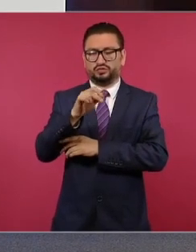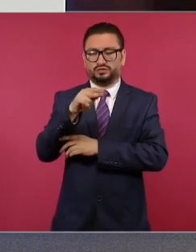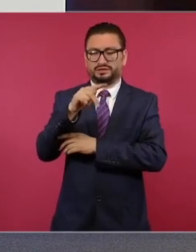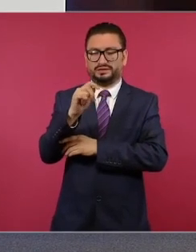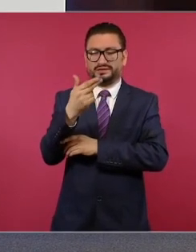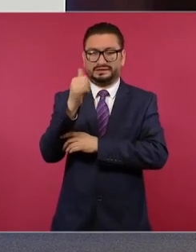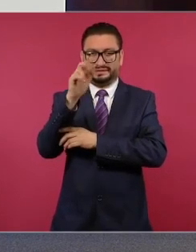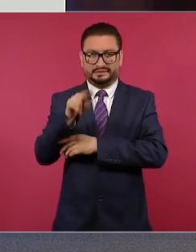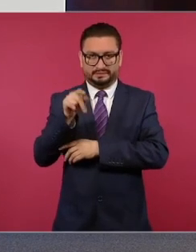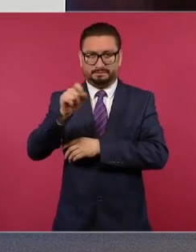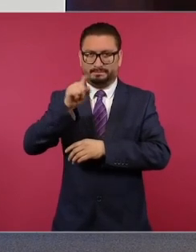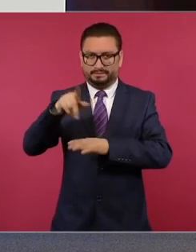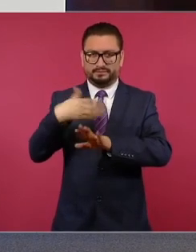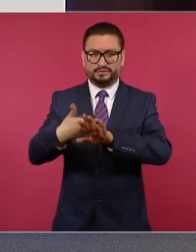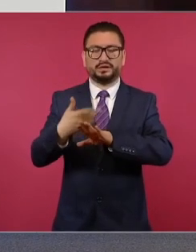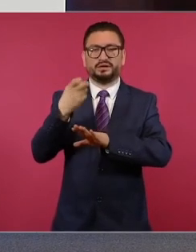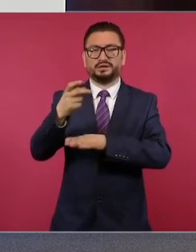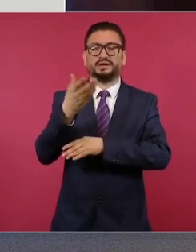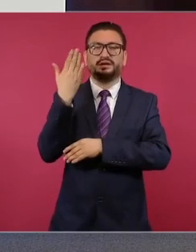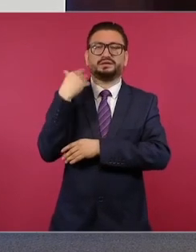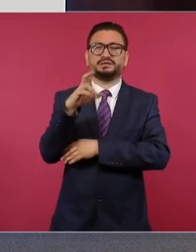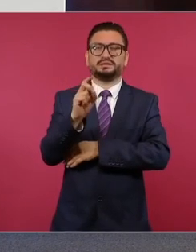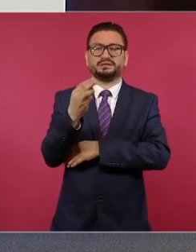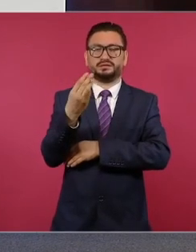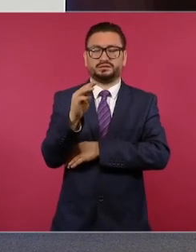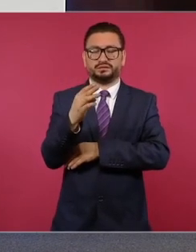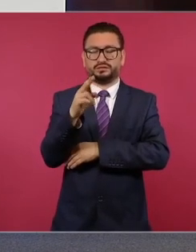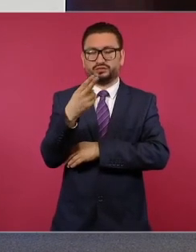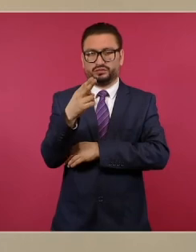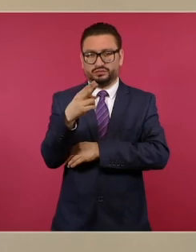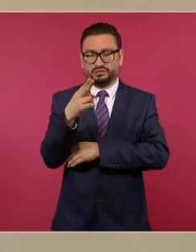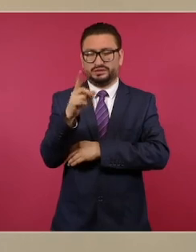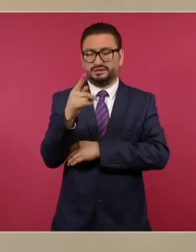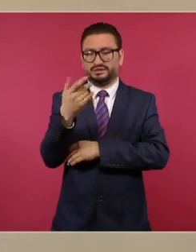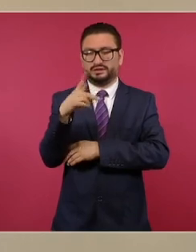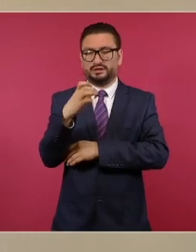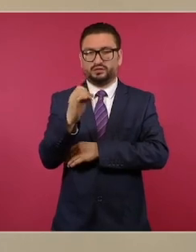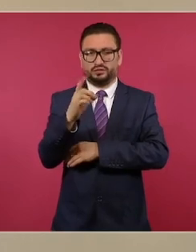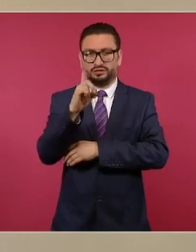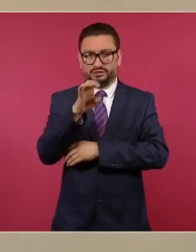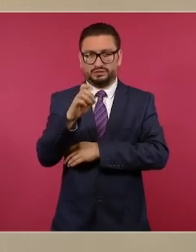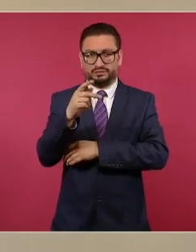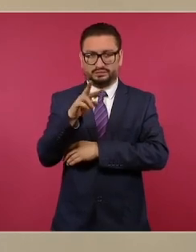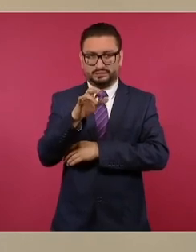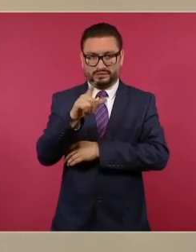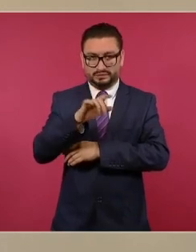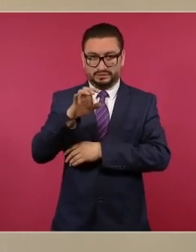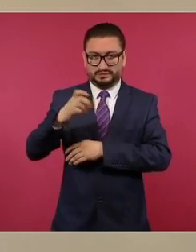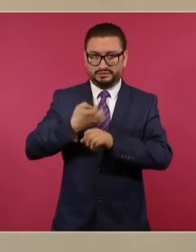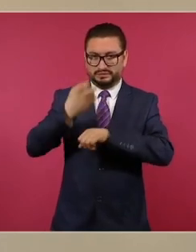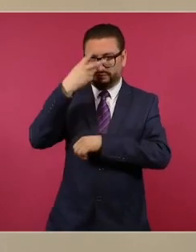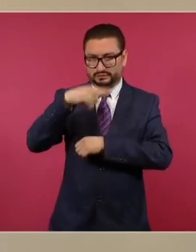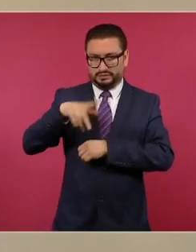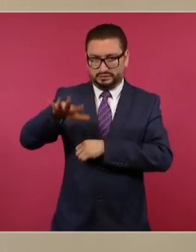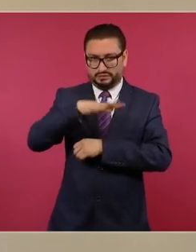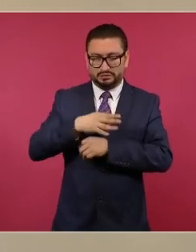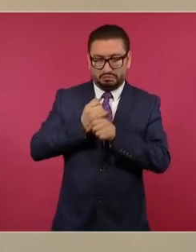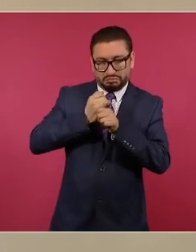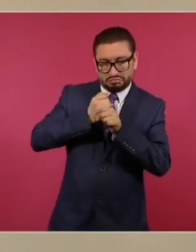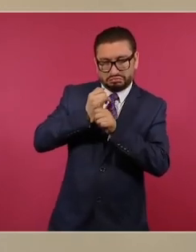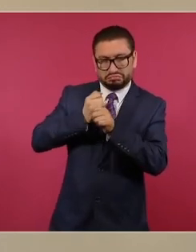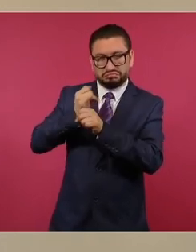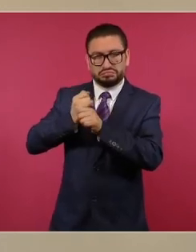ocurridos el 30 de noviembre en Tenango del Valle, en el Estado de México. De acuerdo con las investigaciones,